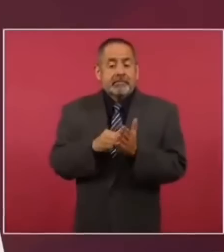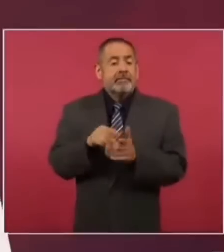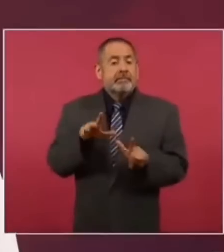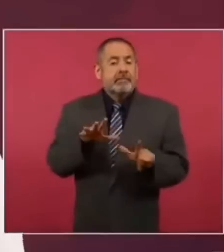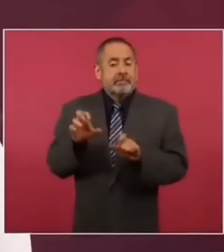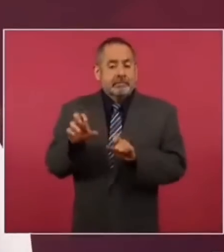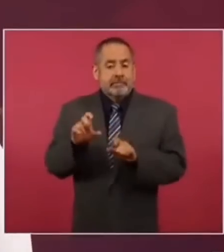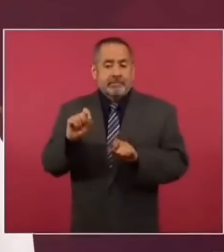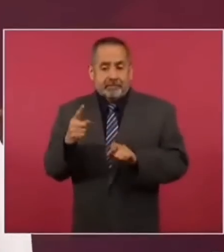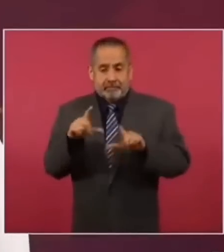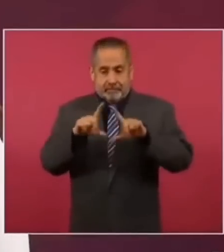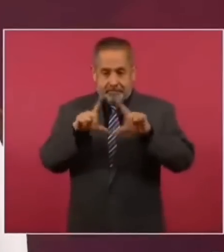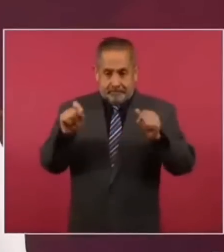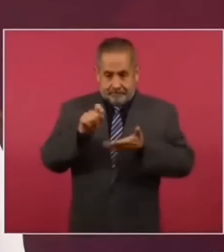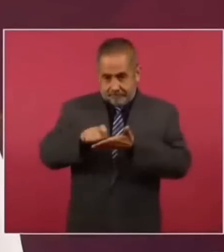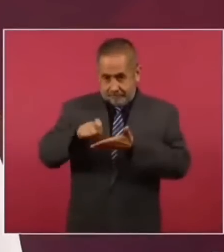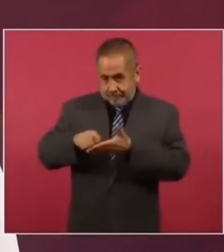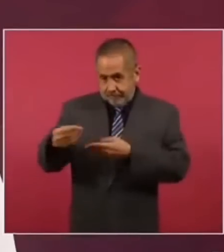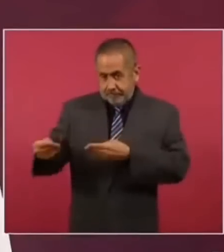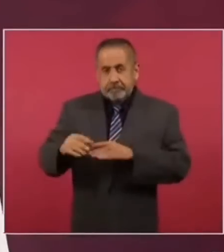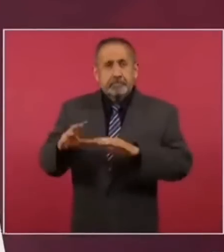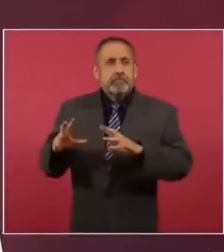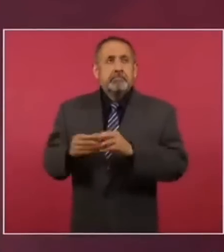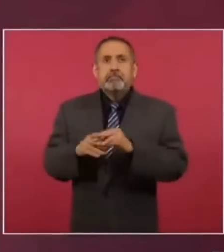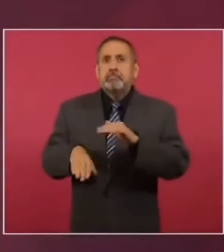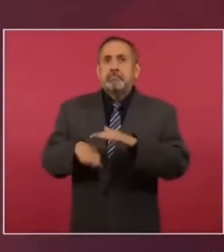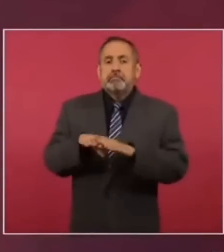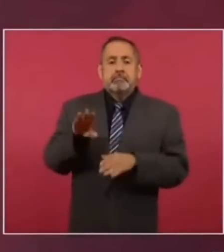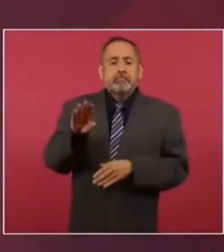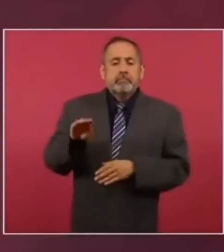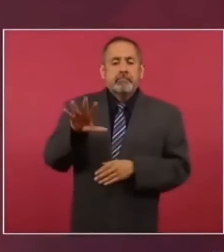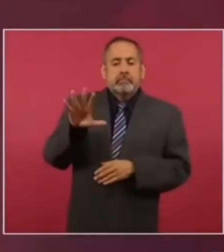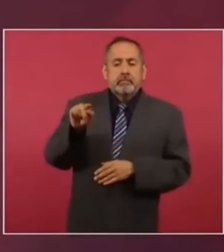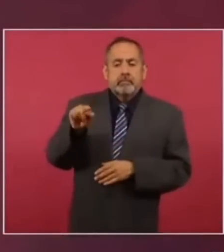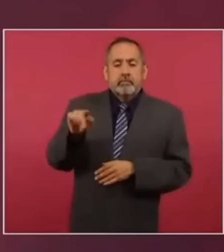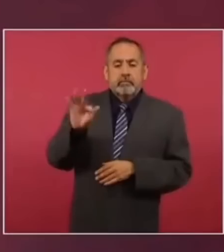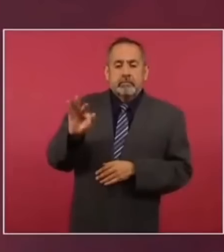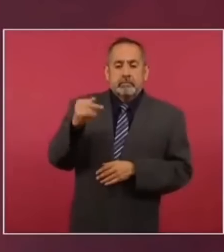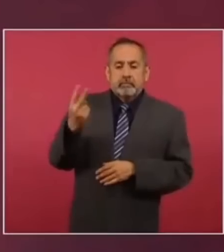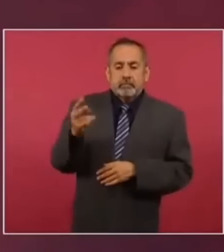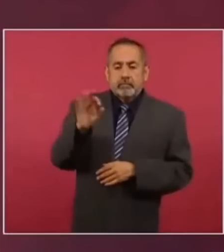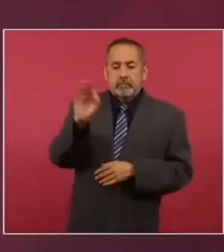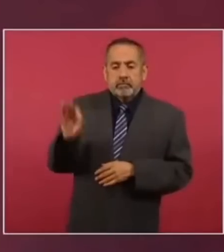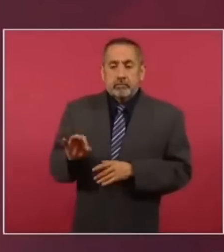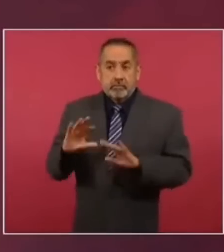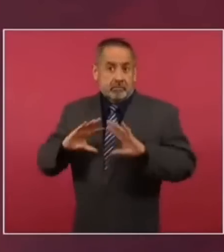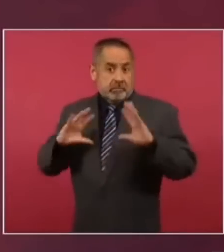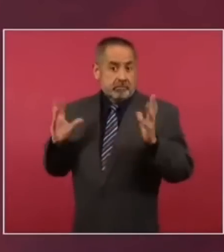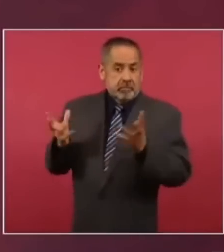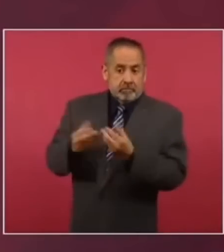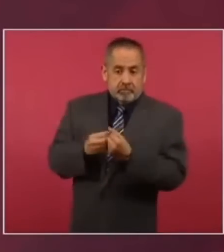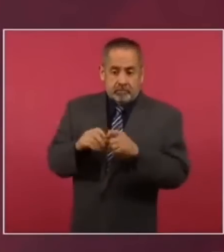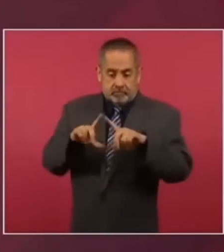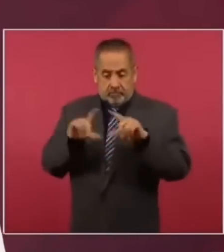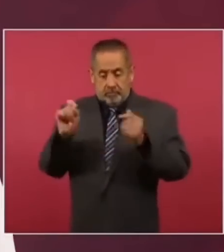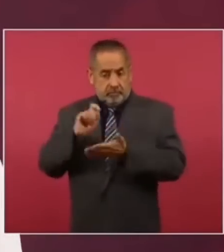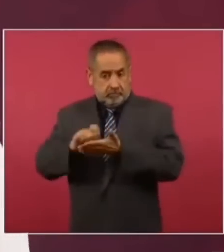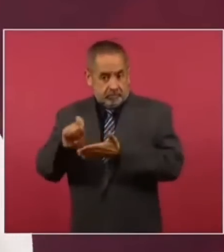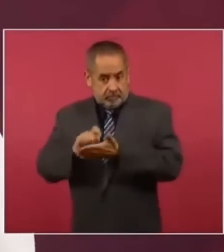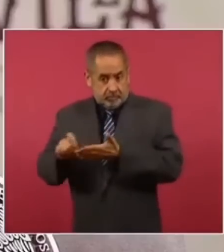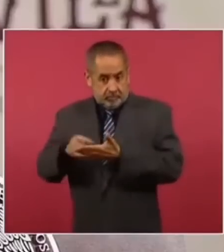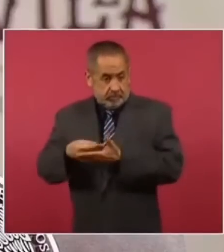veintidós recetas. Un noventa y cinco punto cuarenta y dos por ciento del total de las recetas